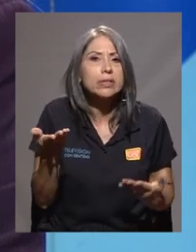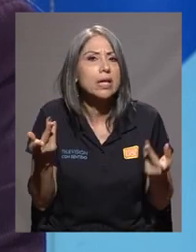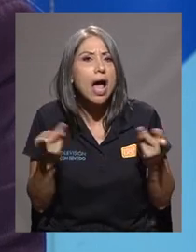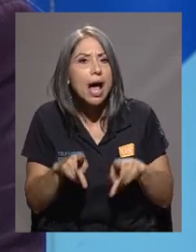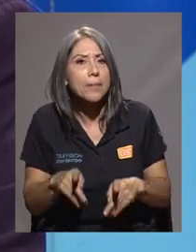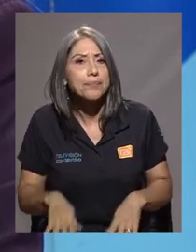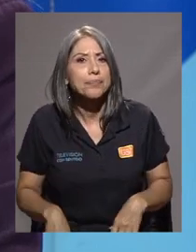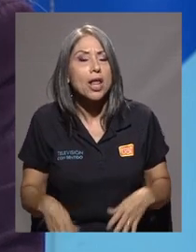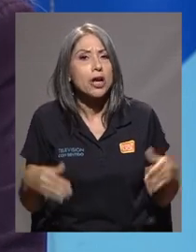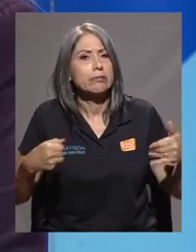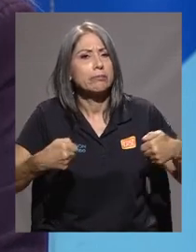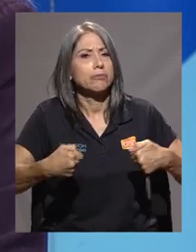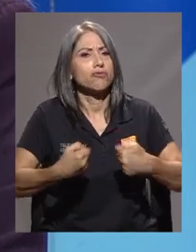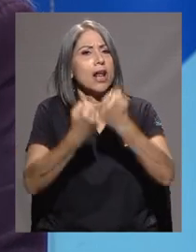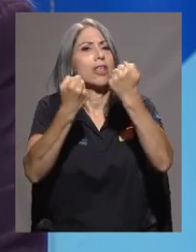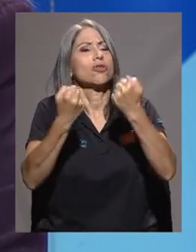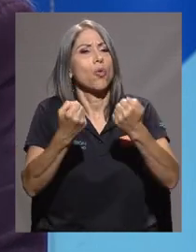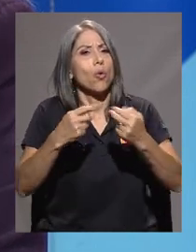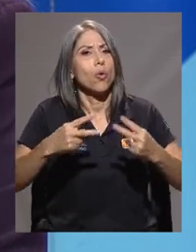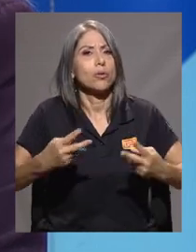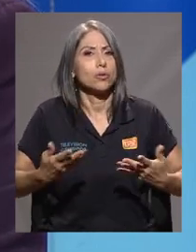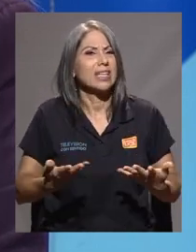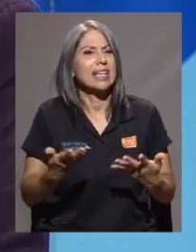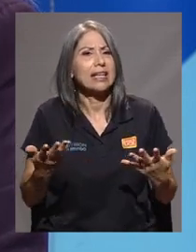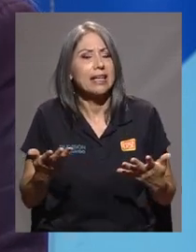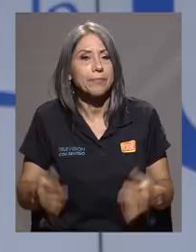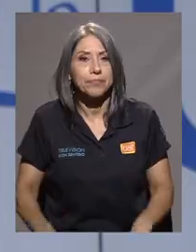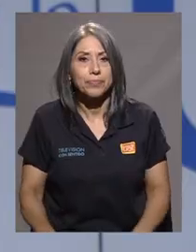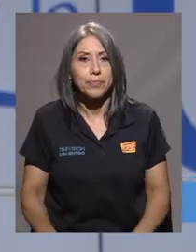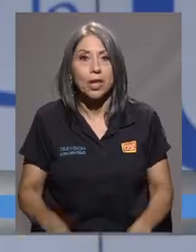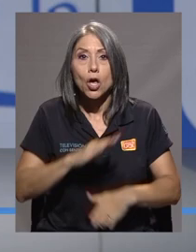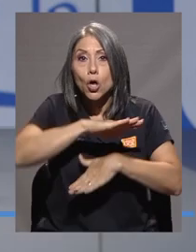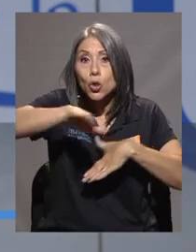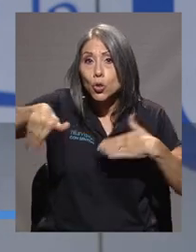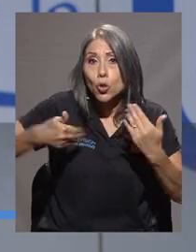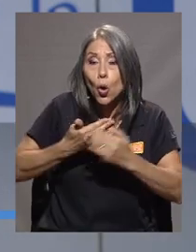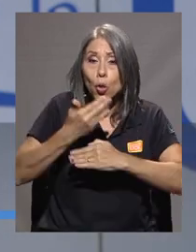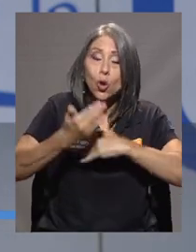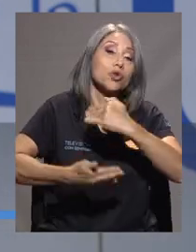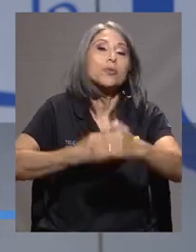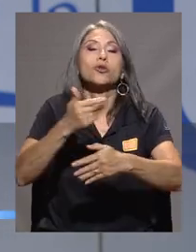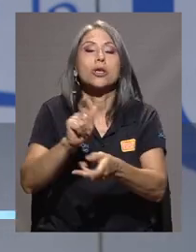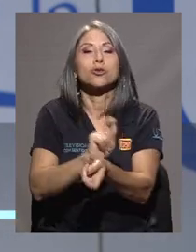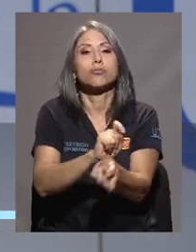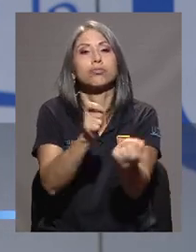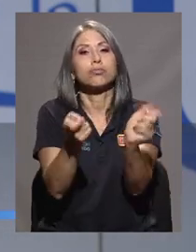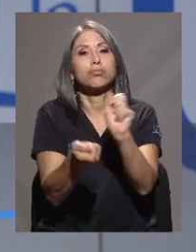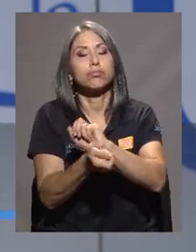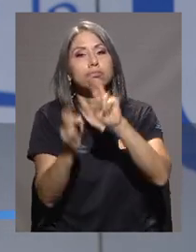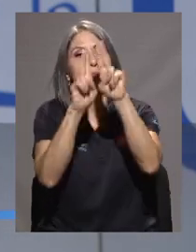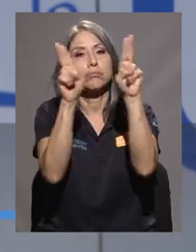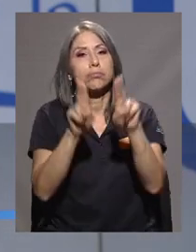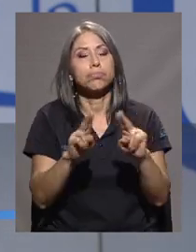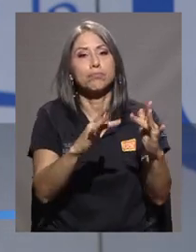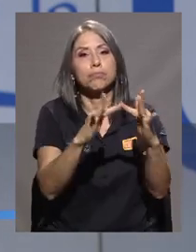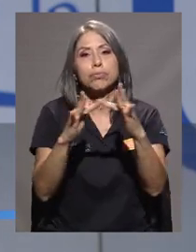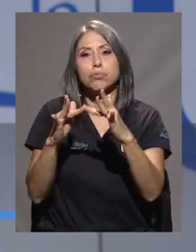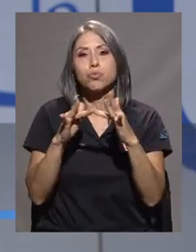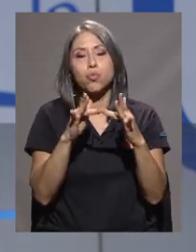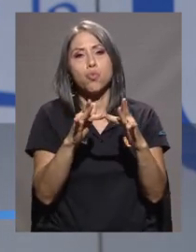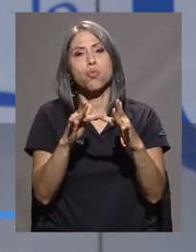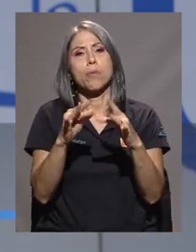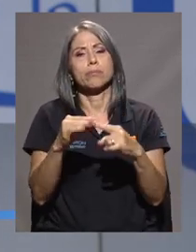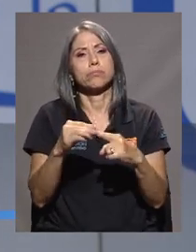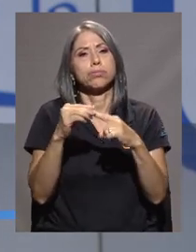es como el mayor reto para la Vicerrectoría de Vida Estudiantil? La virtualización de todos los procesos ha sido realmente significativo,